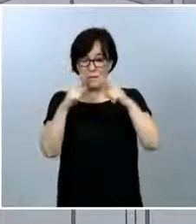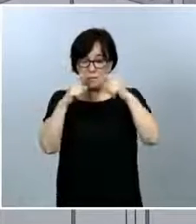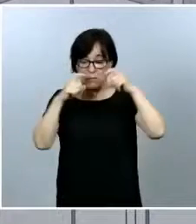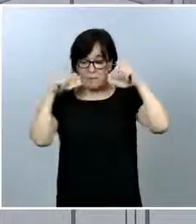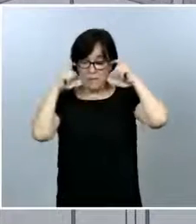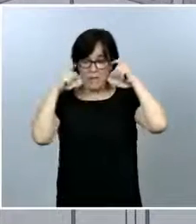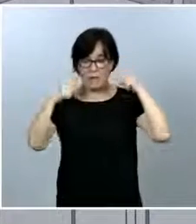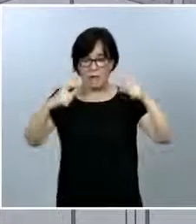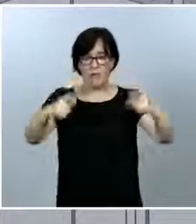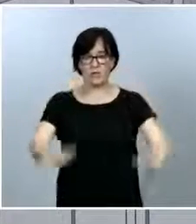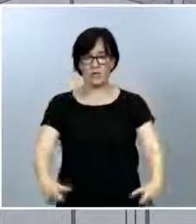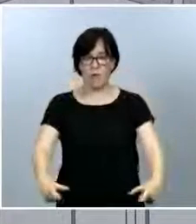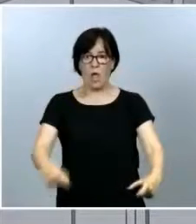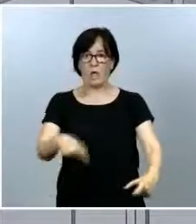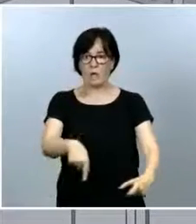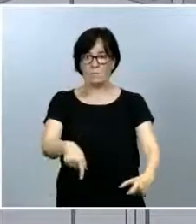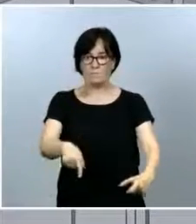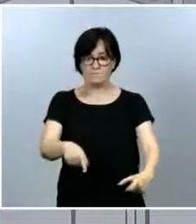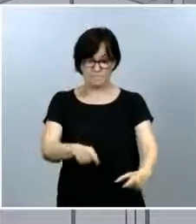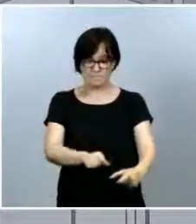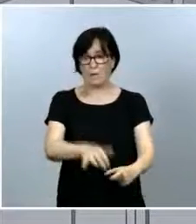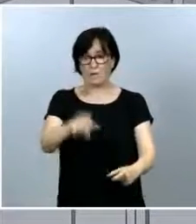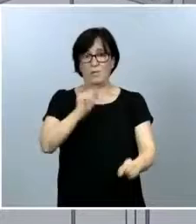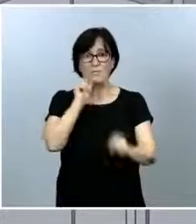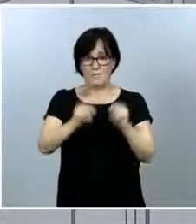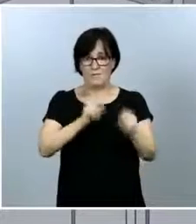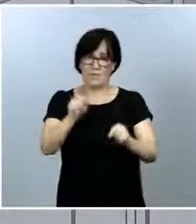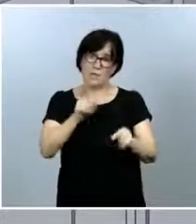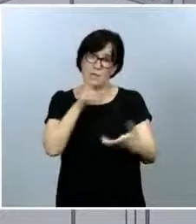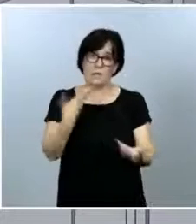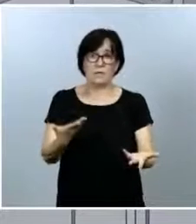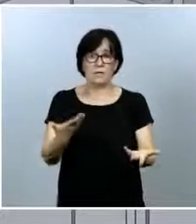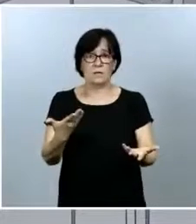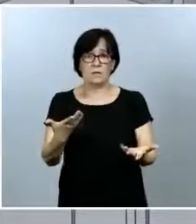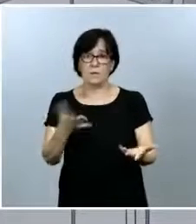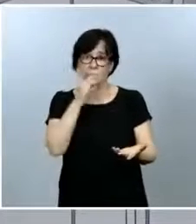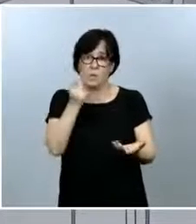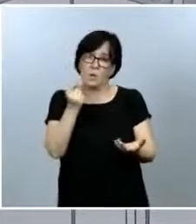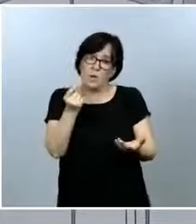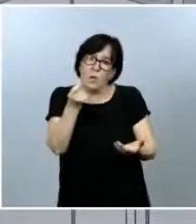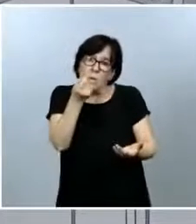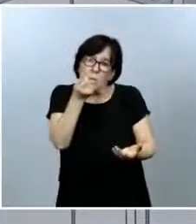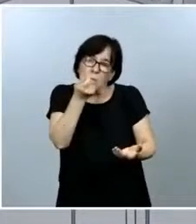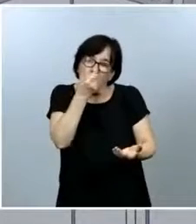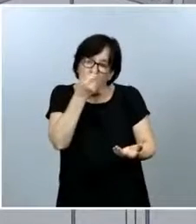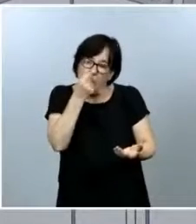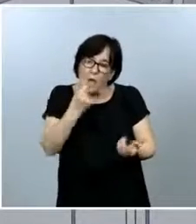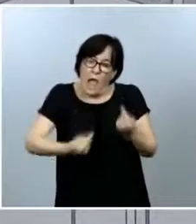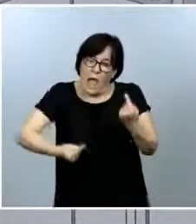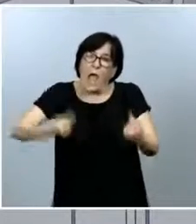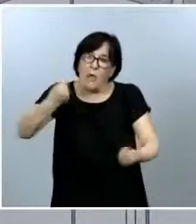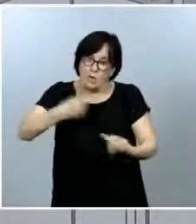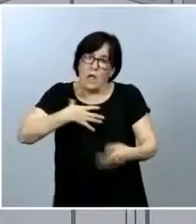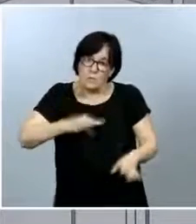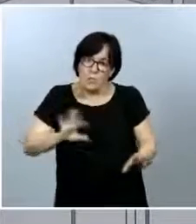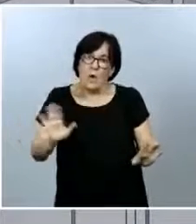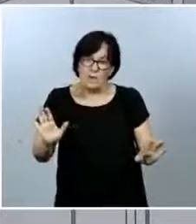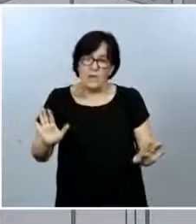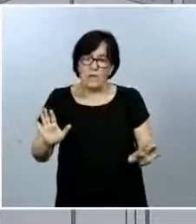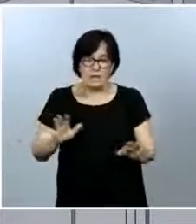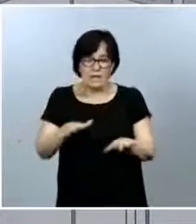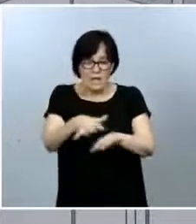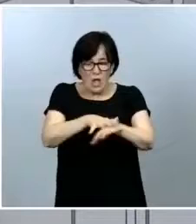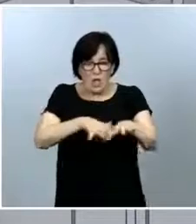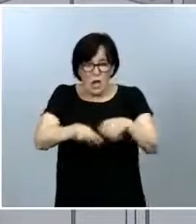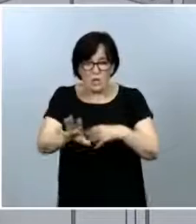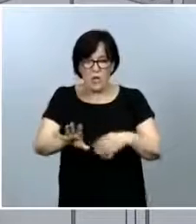suelo potencialmente infectadas, ya sabemos que en una cantidad muy pequeña, pero alguna lo estará, los guantes que se tiran al